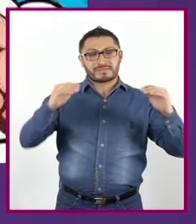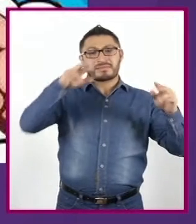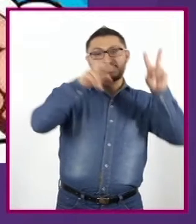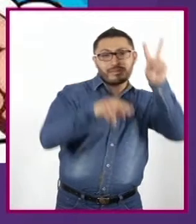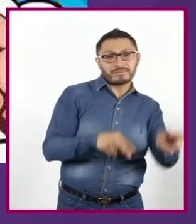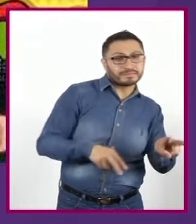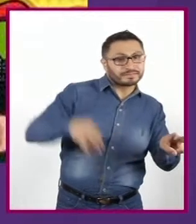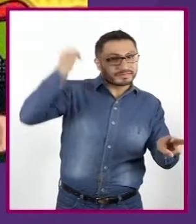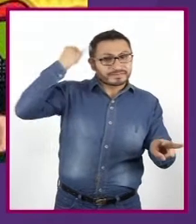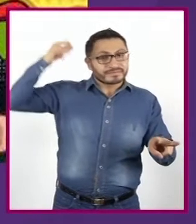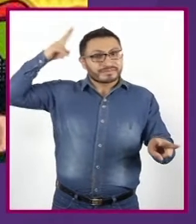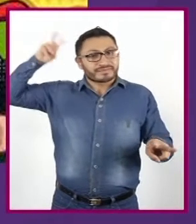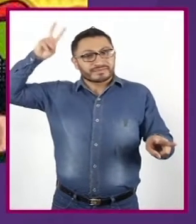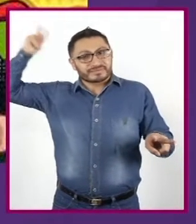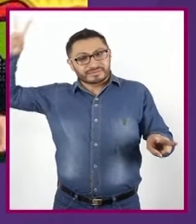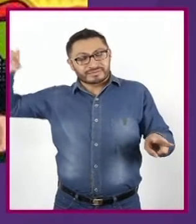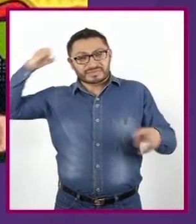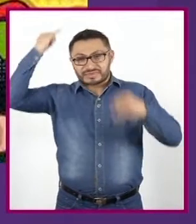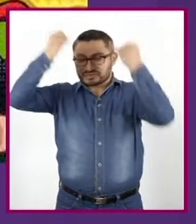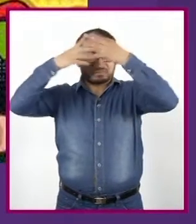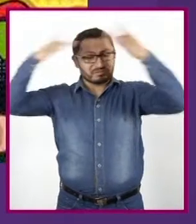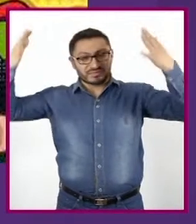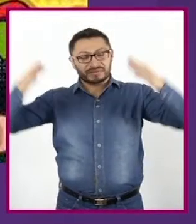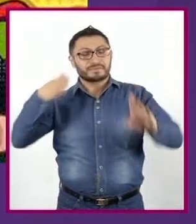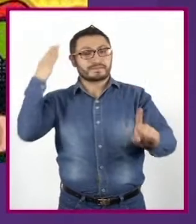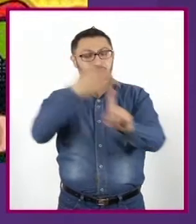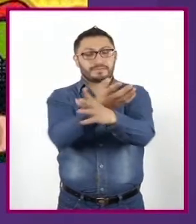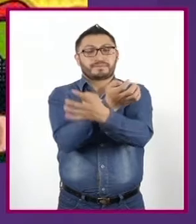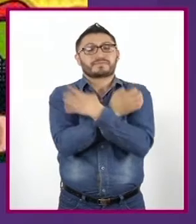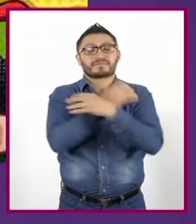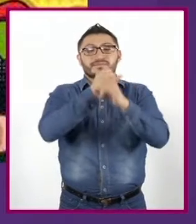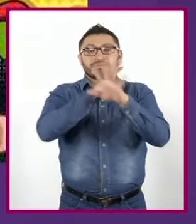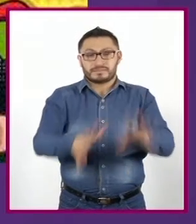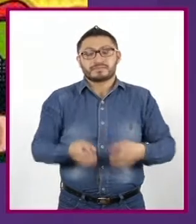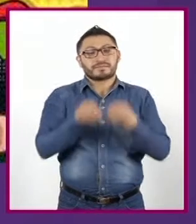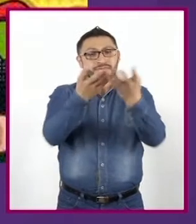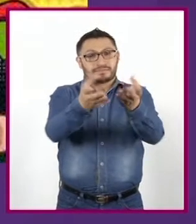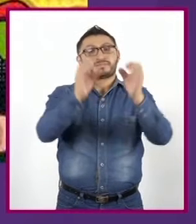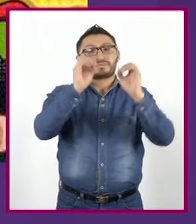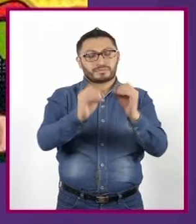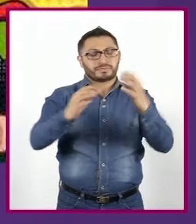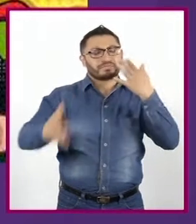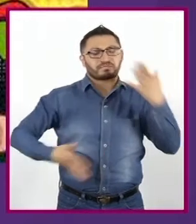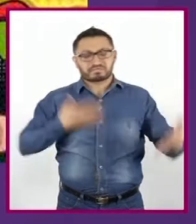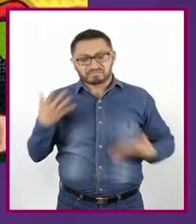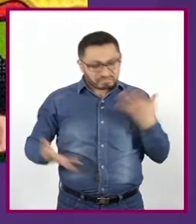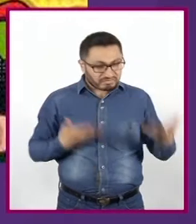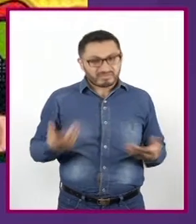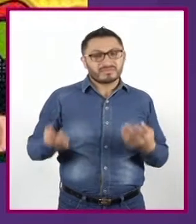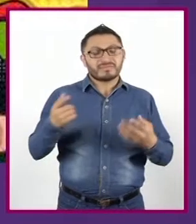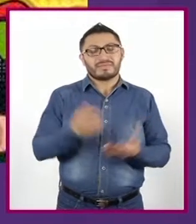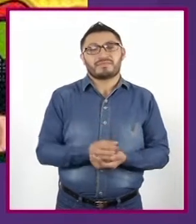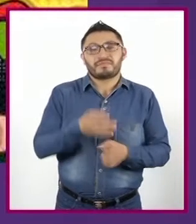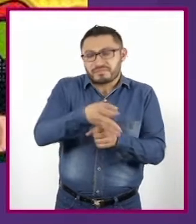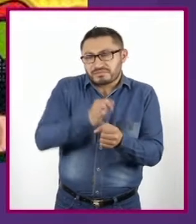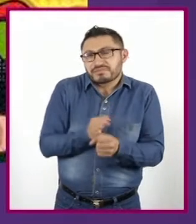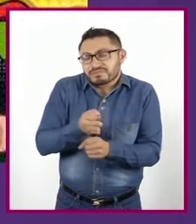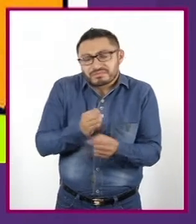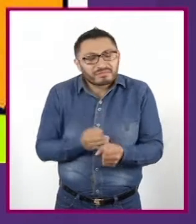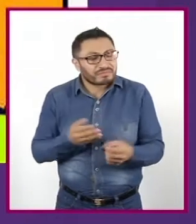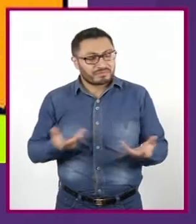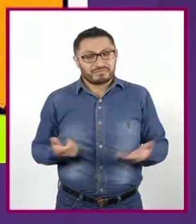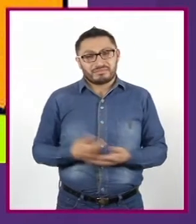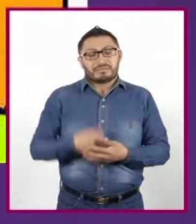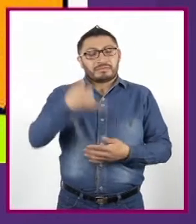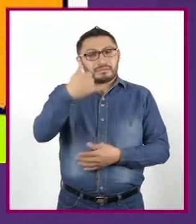y fantasía Consigan educar, informar y o entretener a través del humor y la acción Y